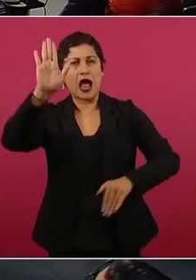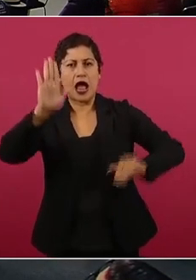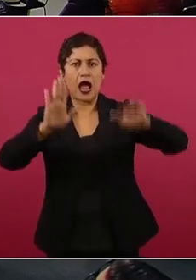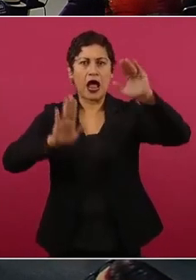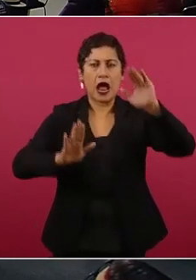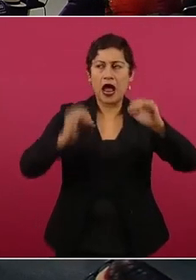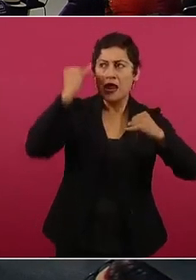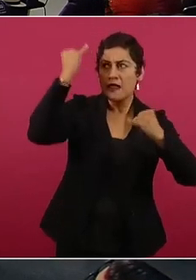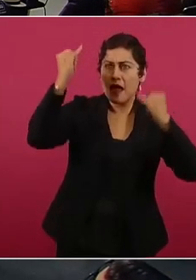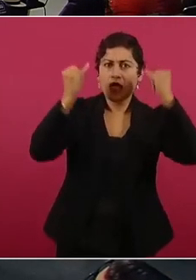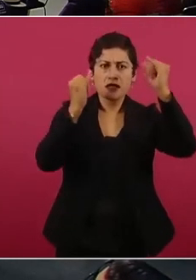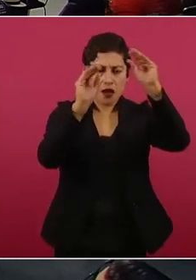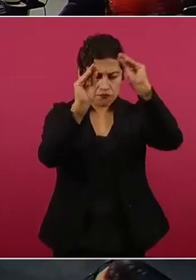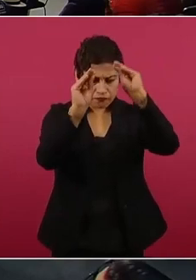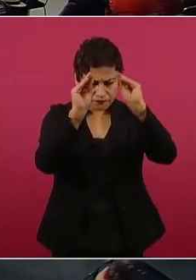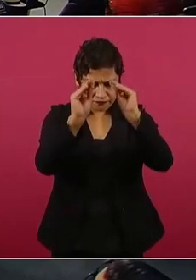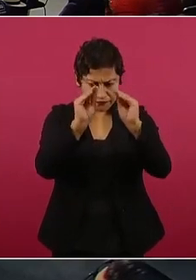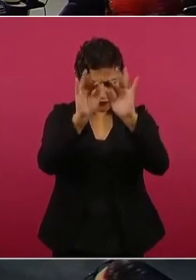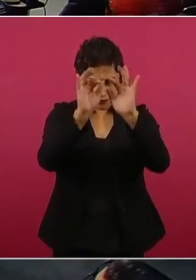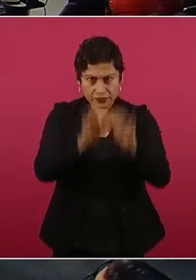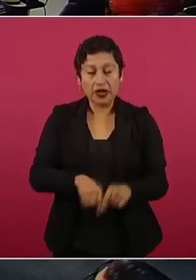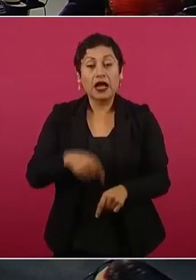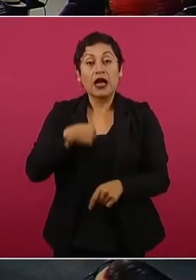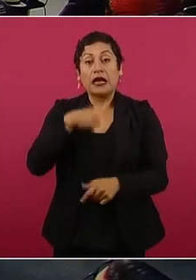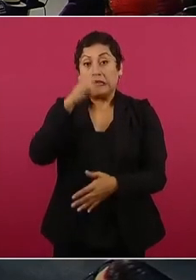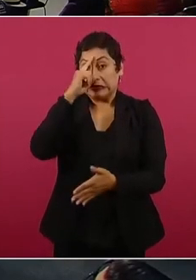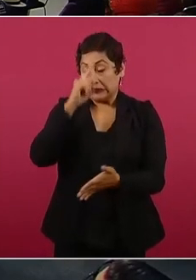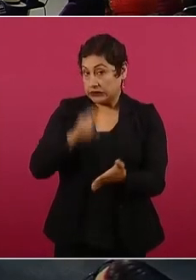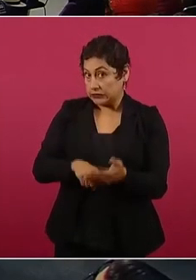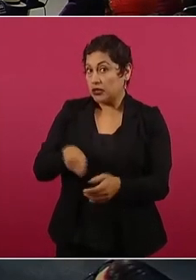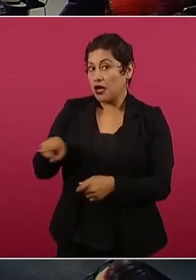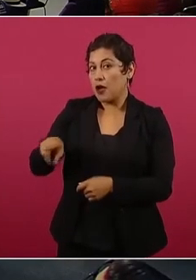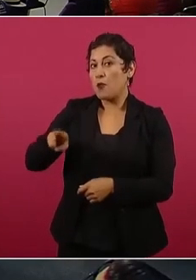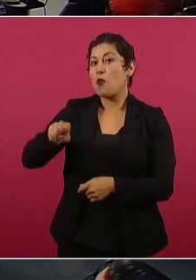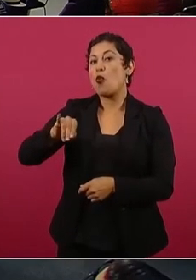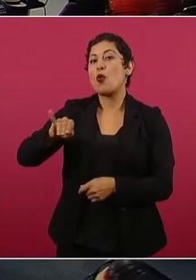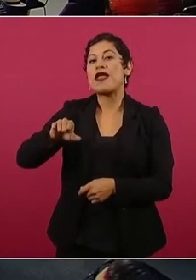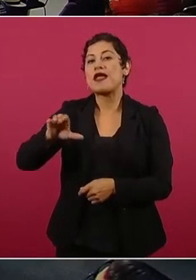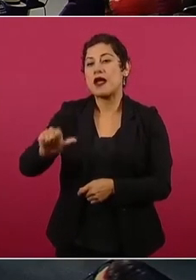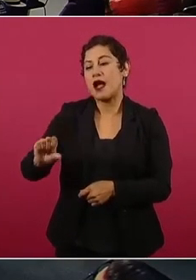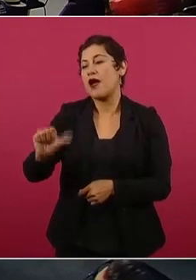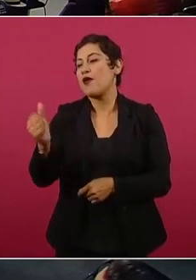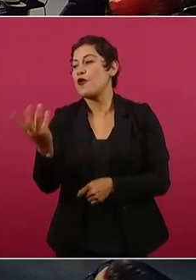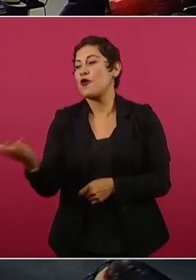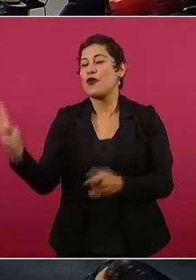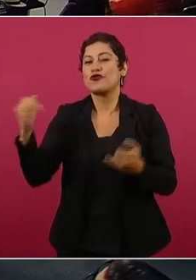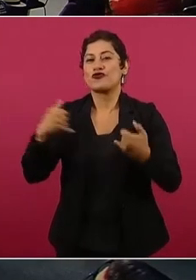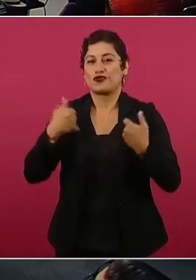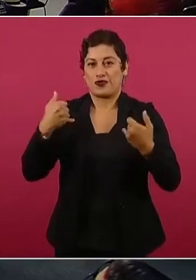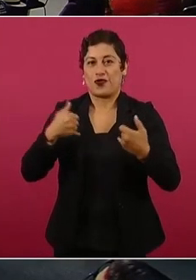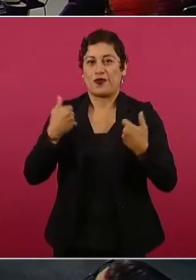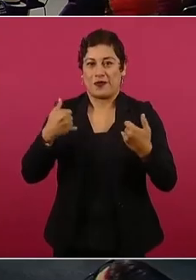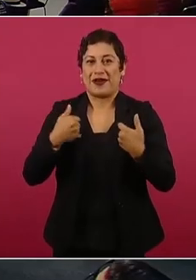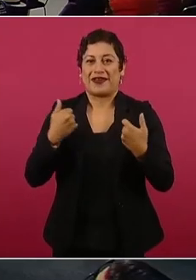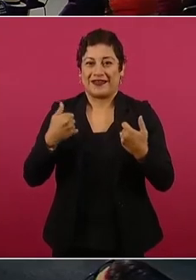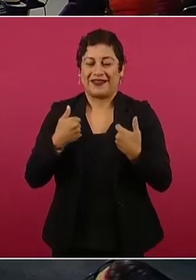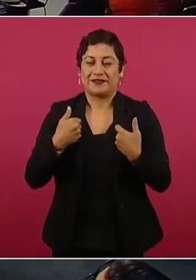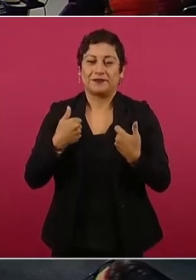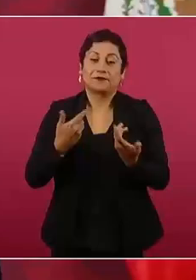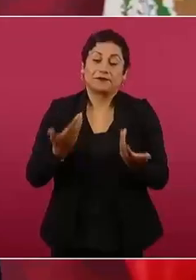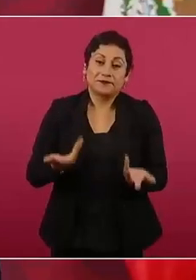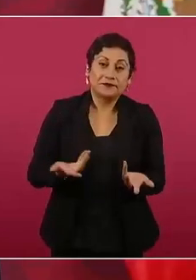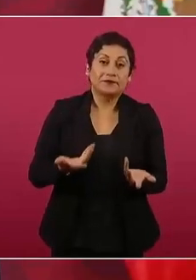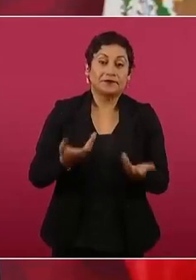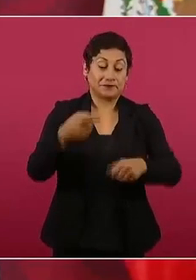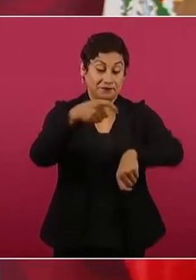Y yo creo que se hizo tarde y don Venustiano se fue a descansar